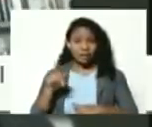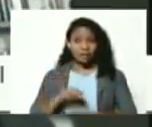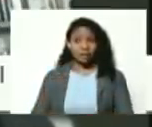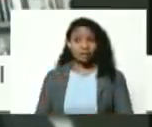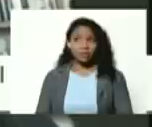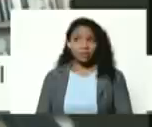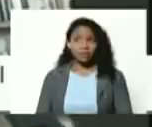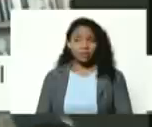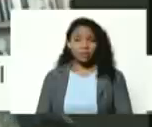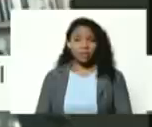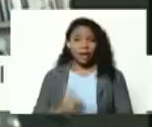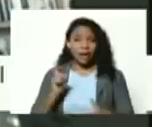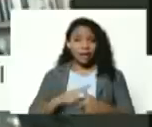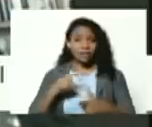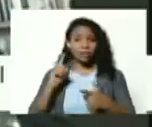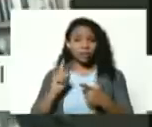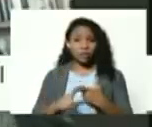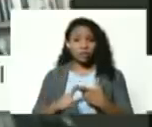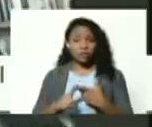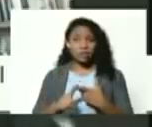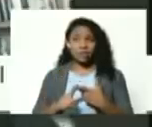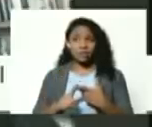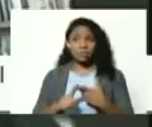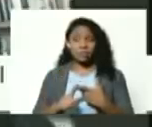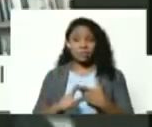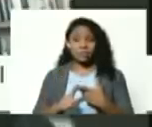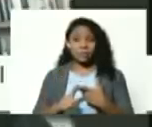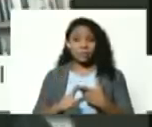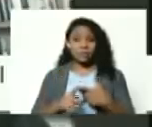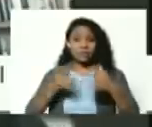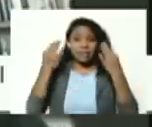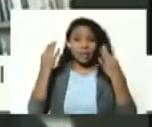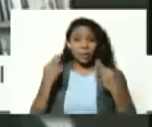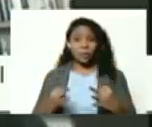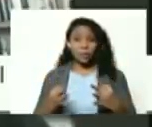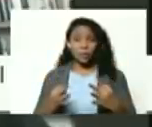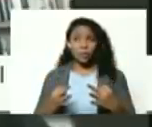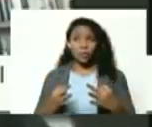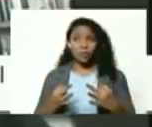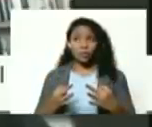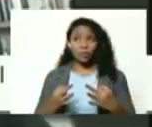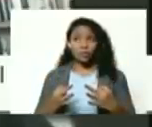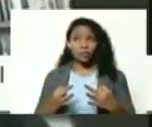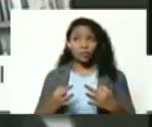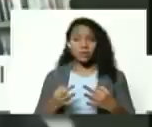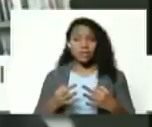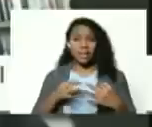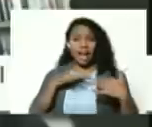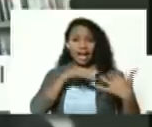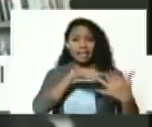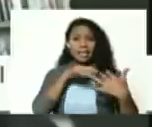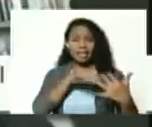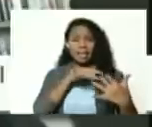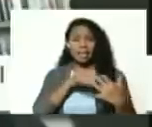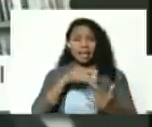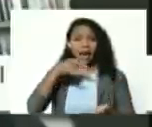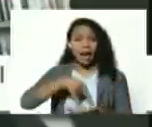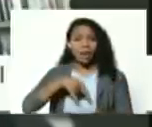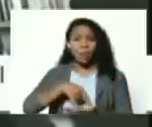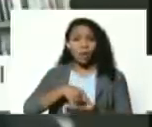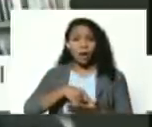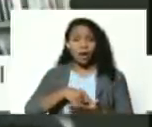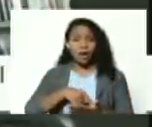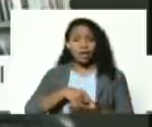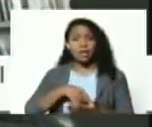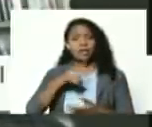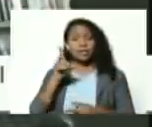entonces es seguro que la guerra de cada bobo hace 200 años